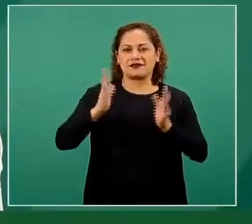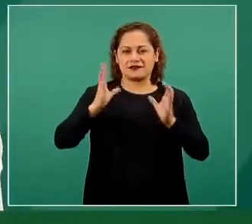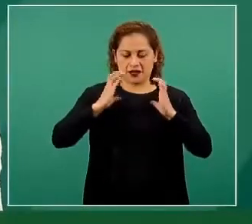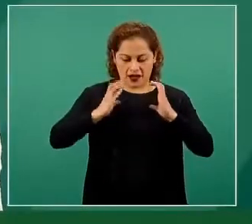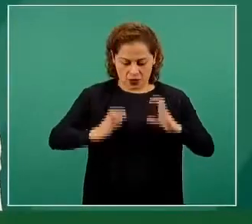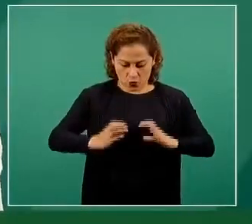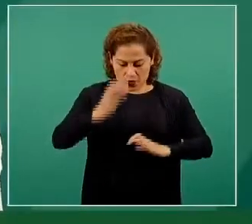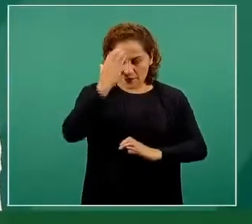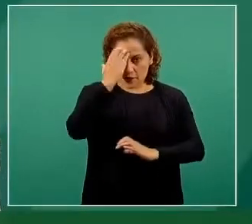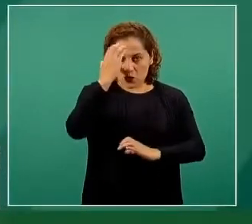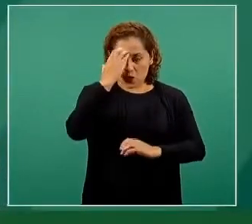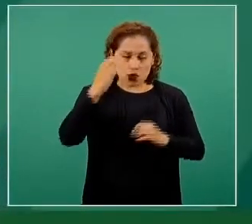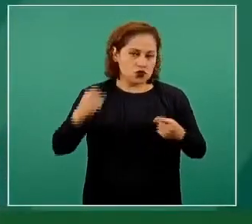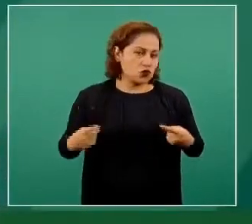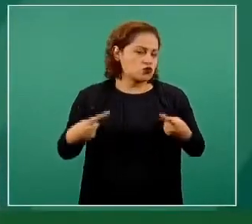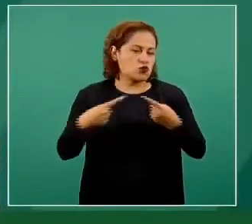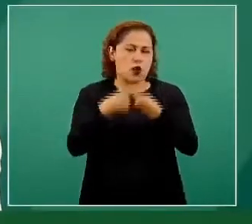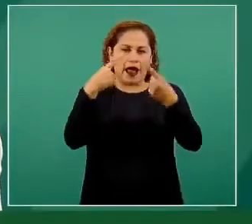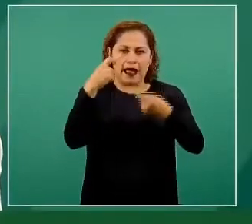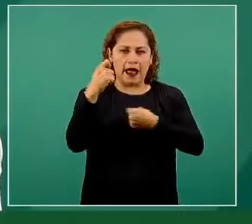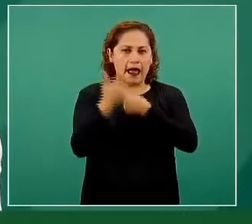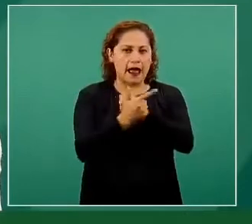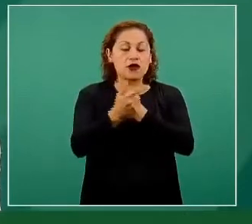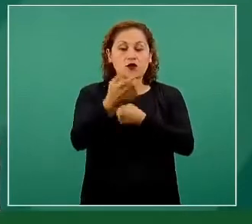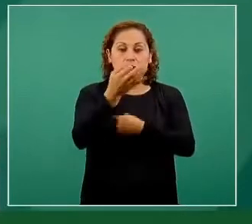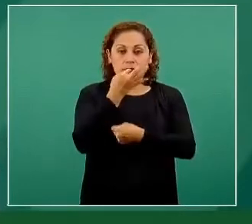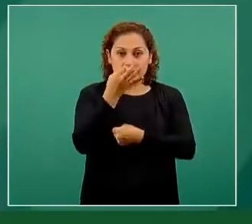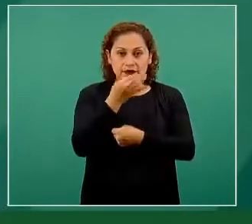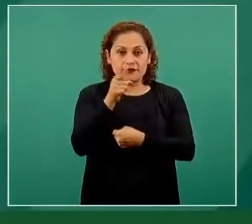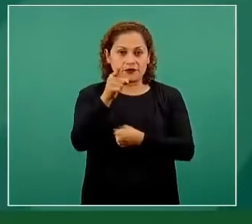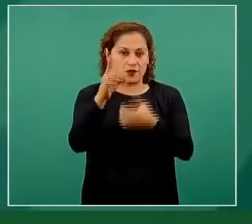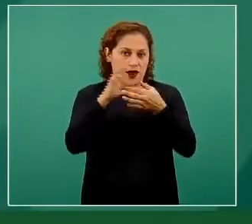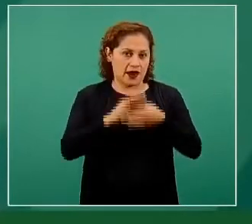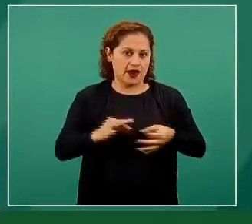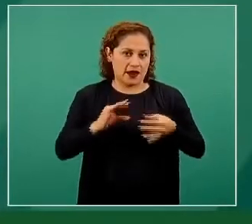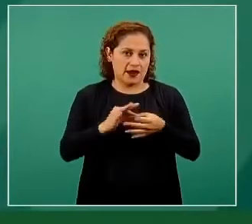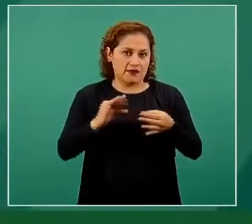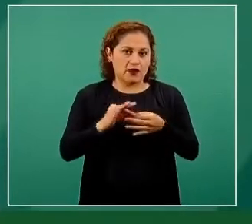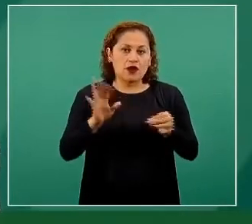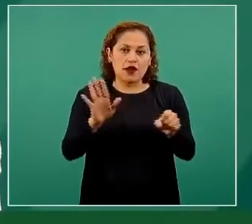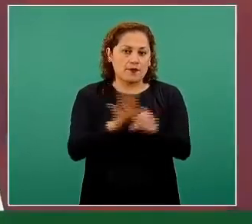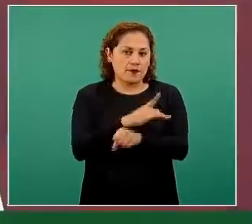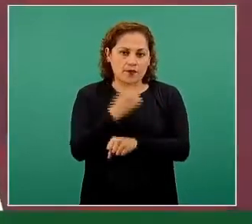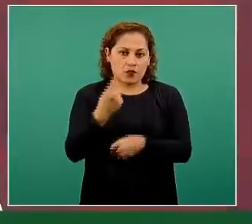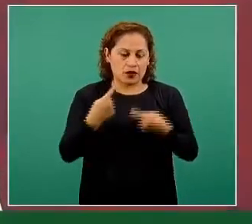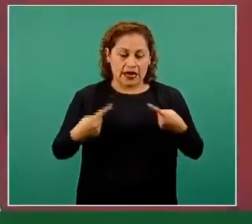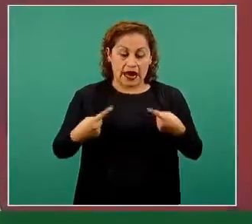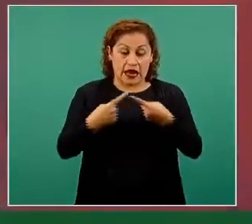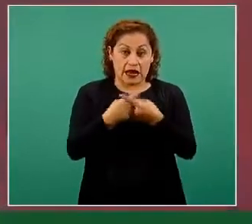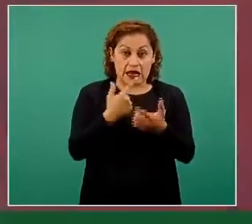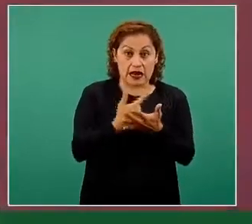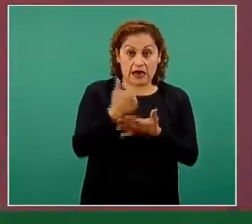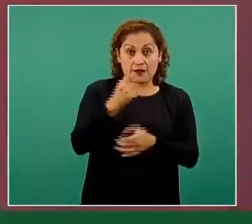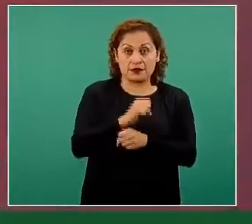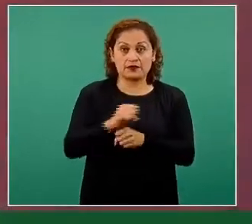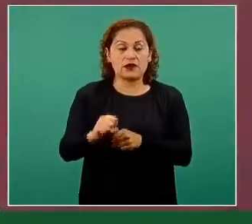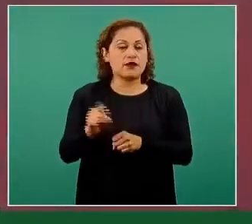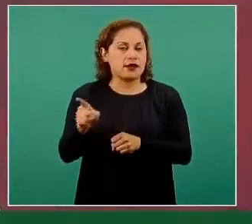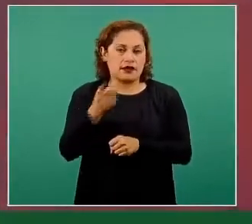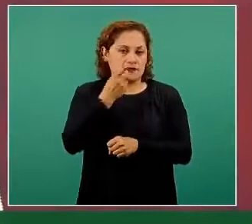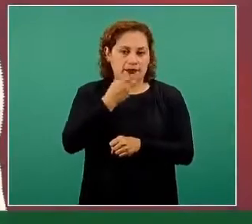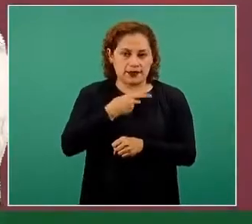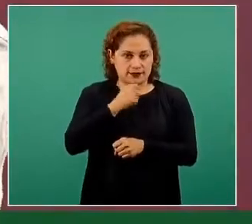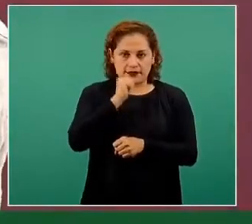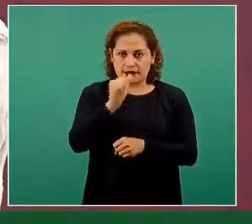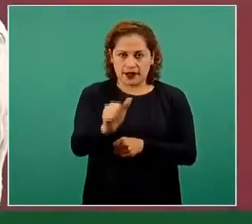grave a algún medicamento. Usted en su relato no nos está dando detalles sobre si su alergia es grave o no, y por supuesto no tendría